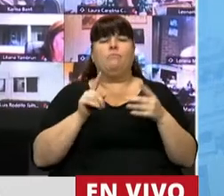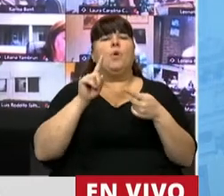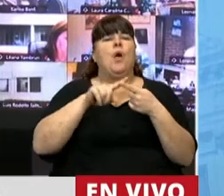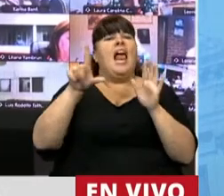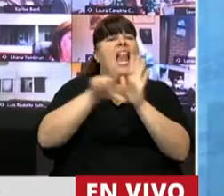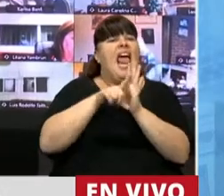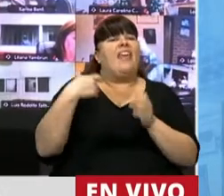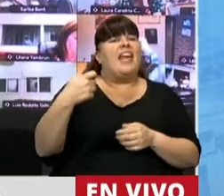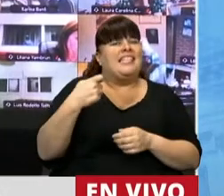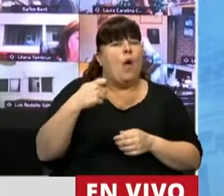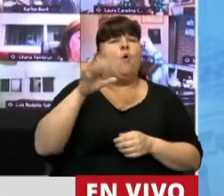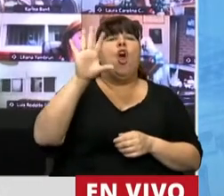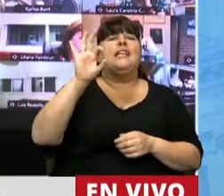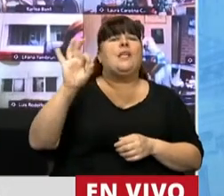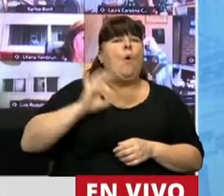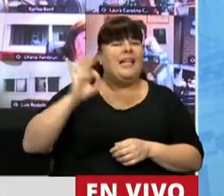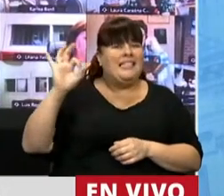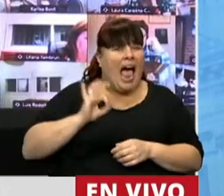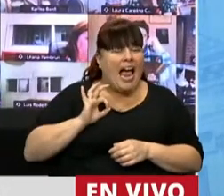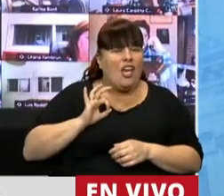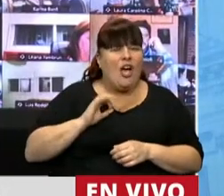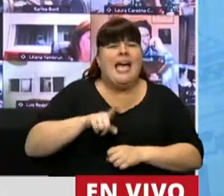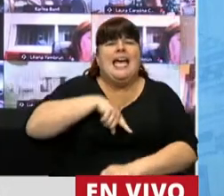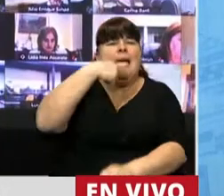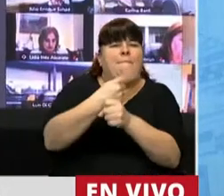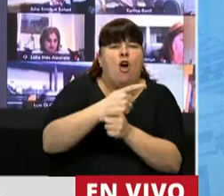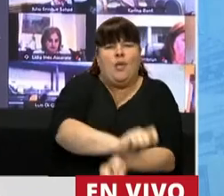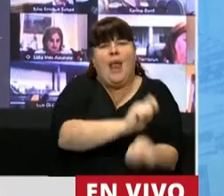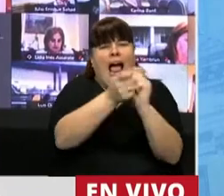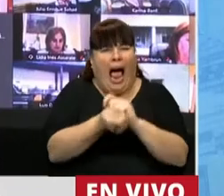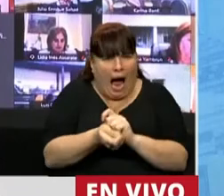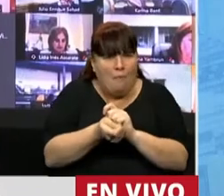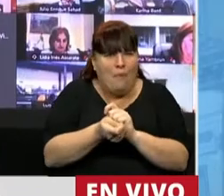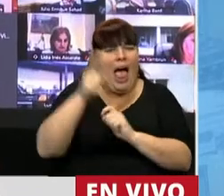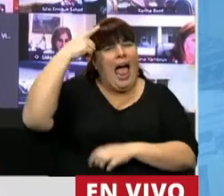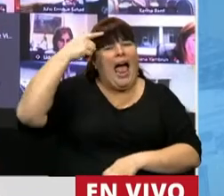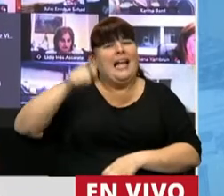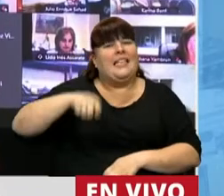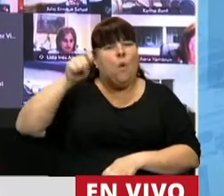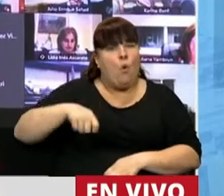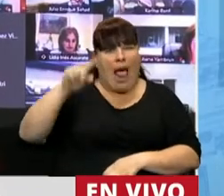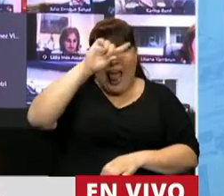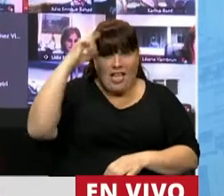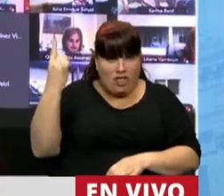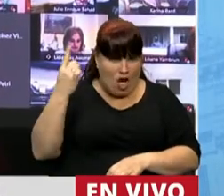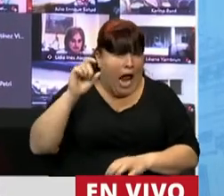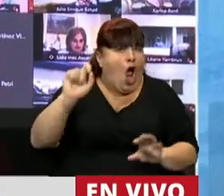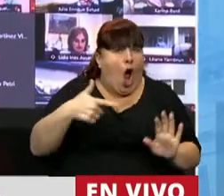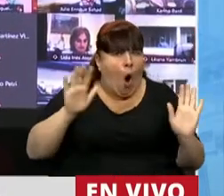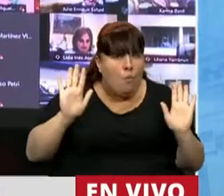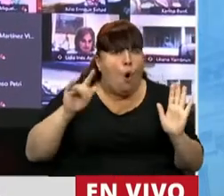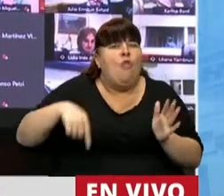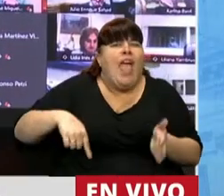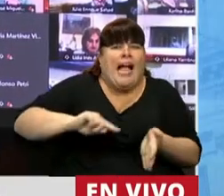Tenemos una ley de seguro que hace 50 años que no hay manera de poder modificarla, y en los tribunales de la Nación, en los ordinarios